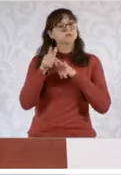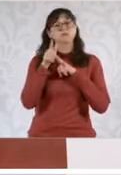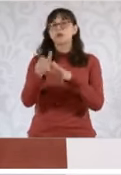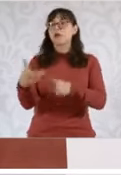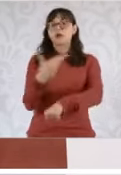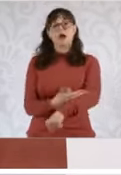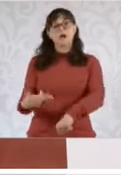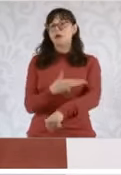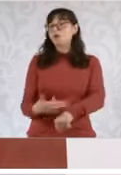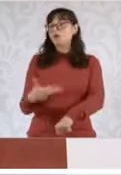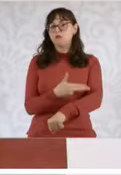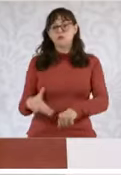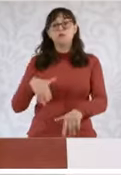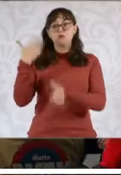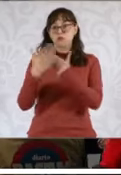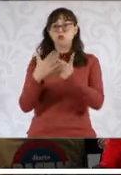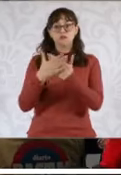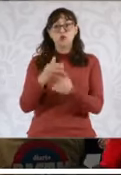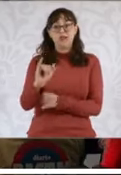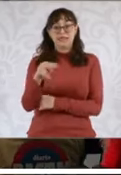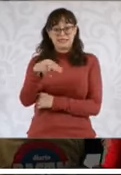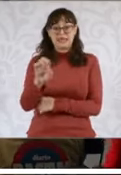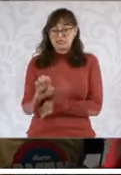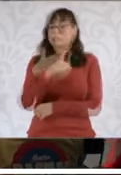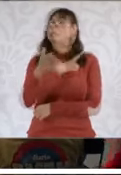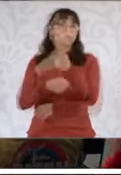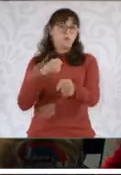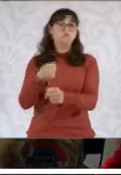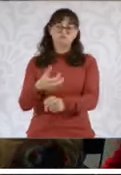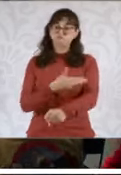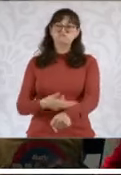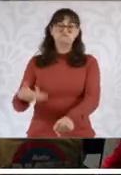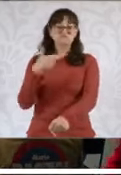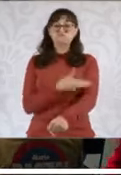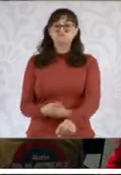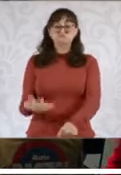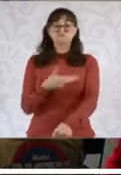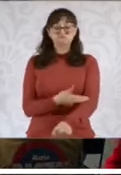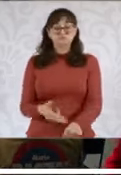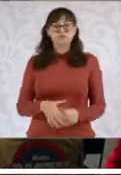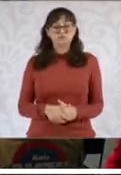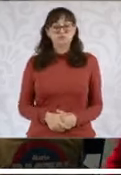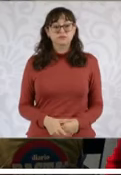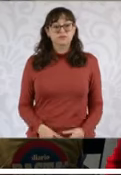Electoral continúe, por ahí está el Tribunal Electoral,